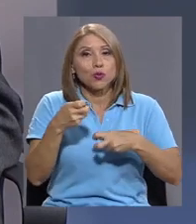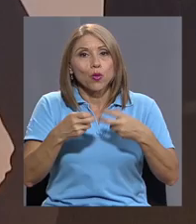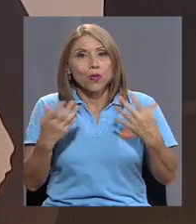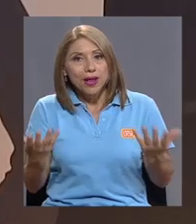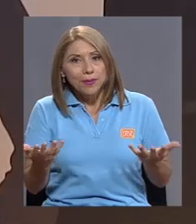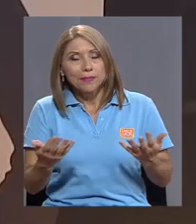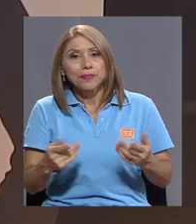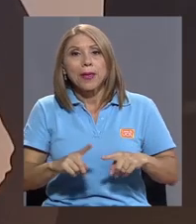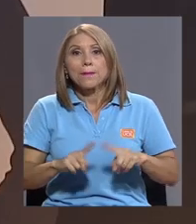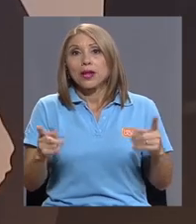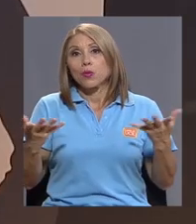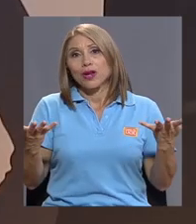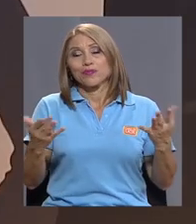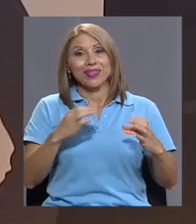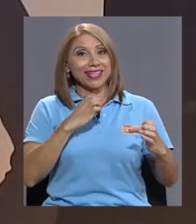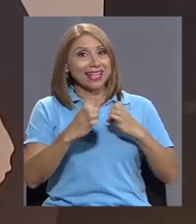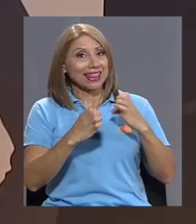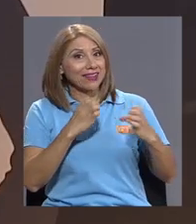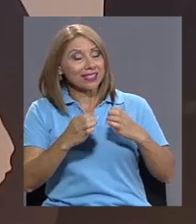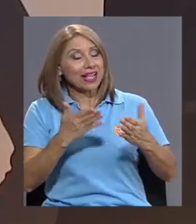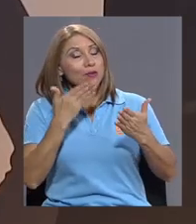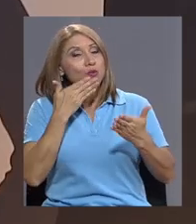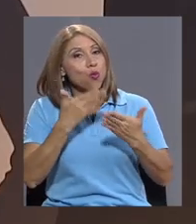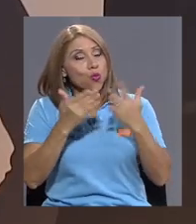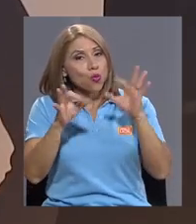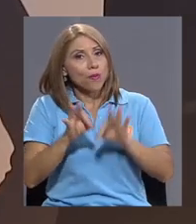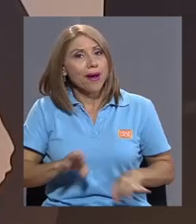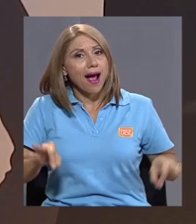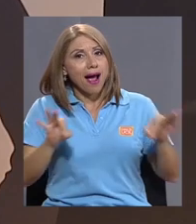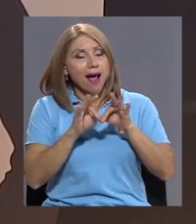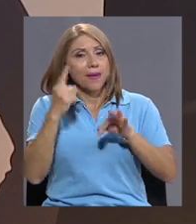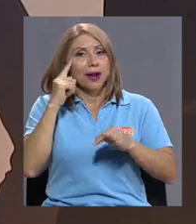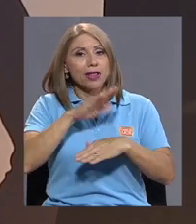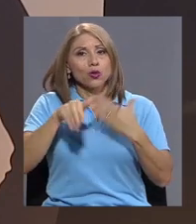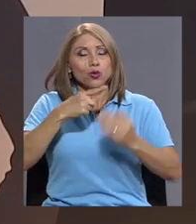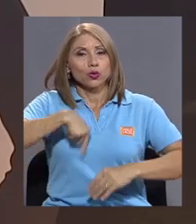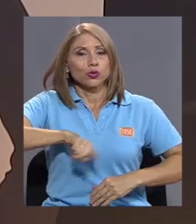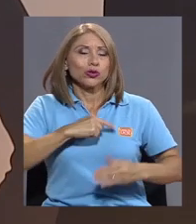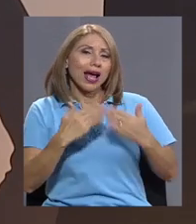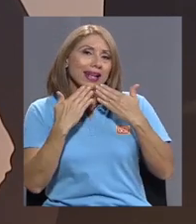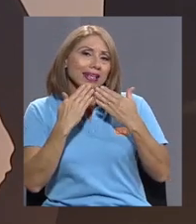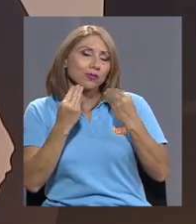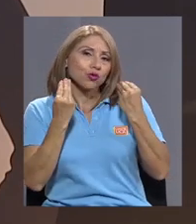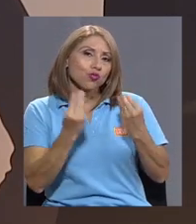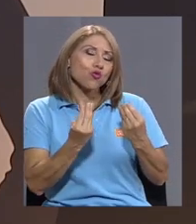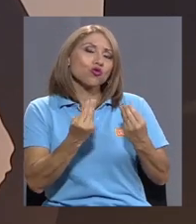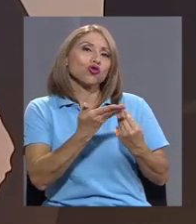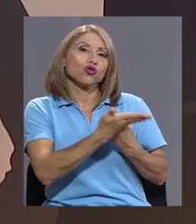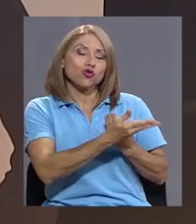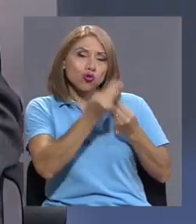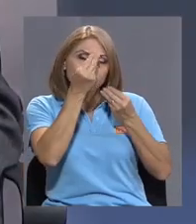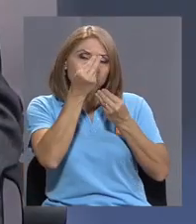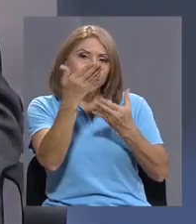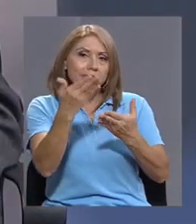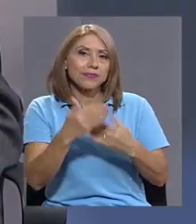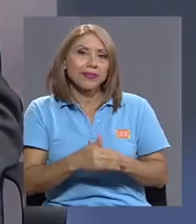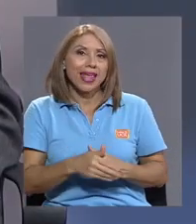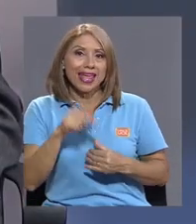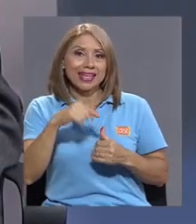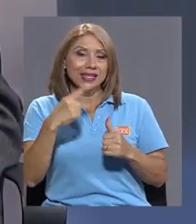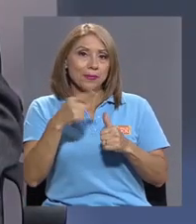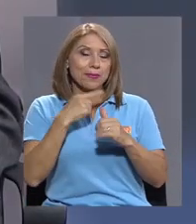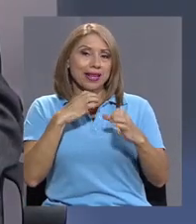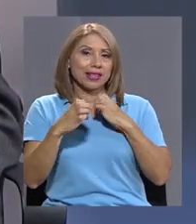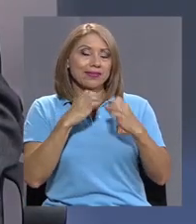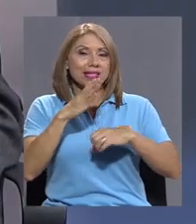Pero bueno, esta entrevista ha sido muy valiosa para todos nosotros. Agradecemos mucho el aporte que usted nos ha dado en